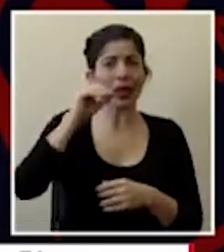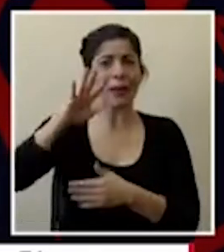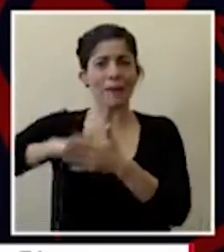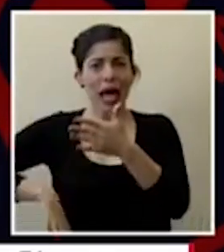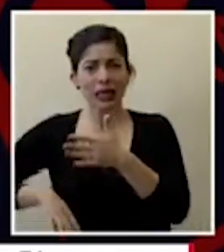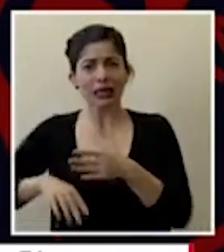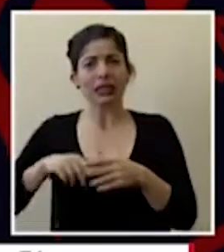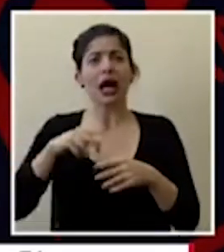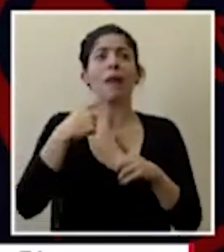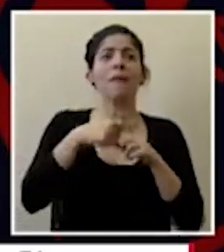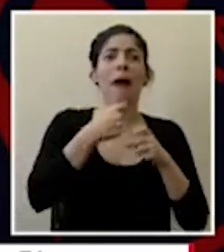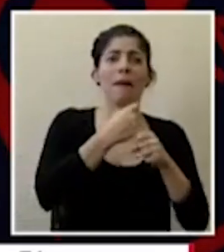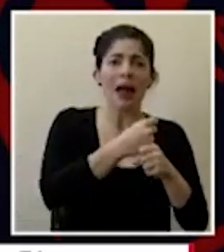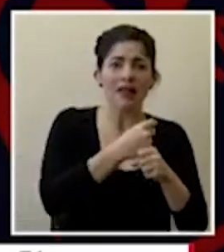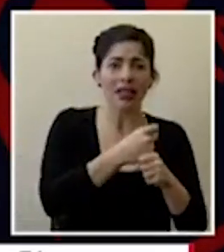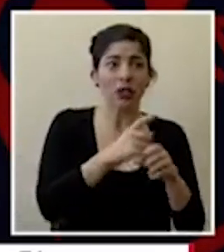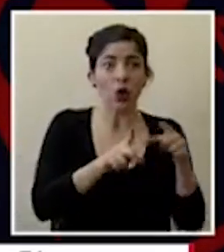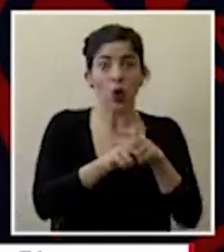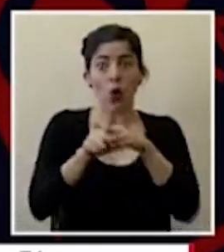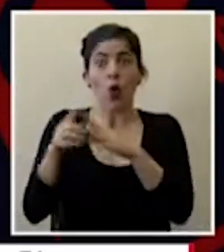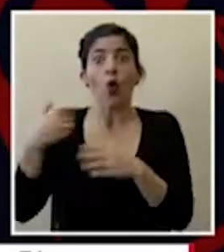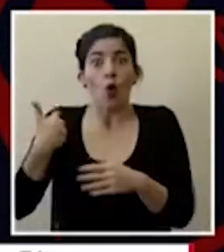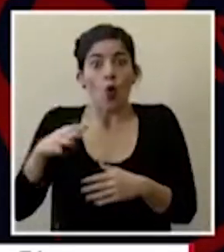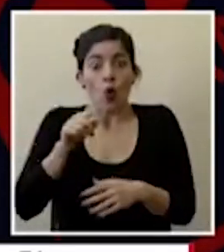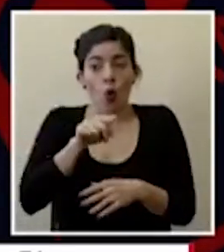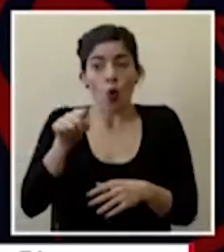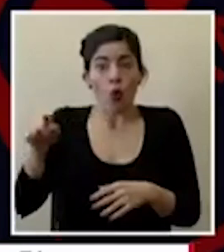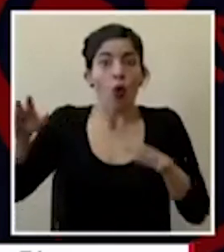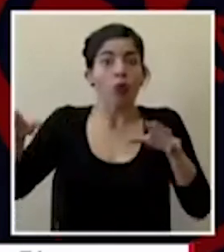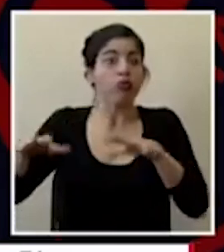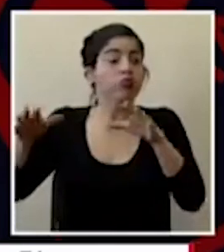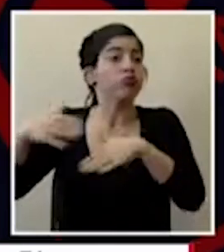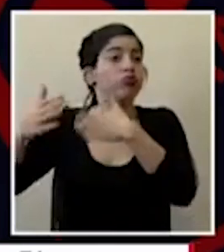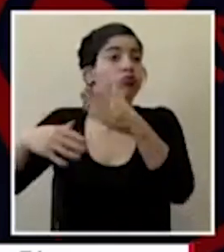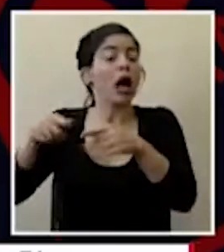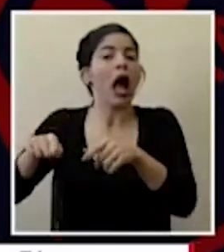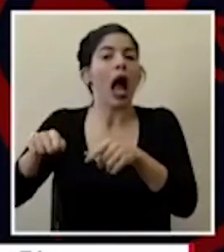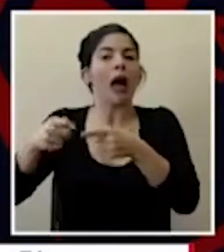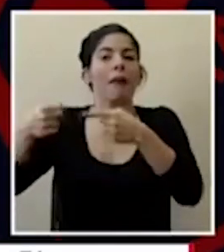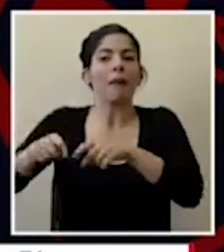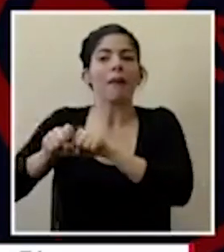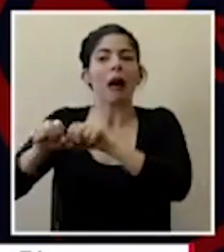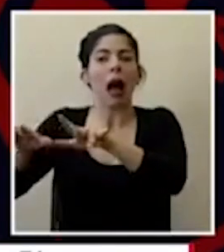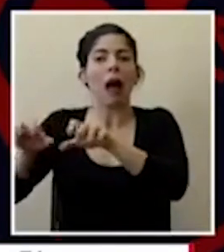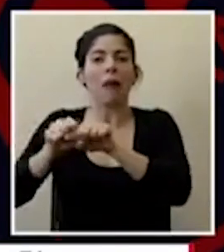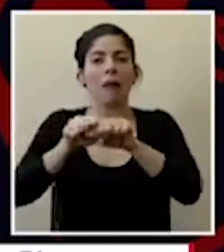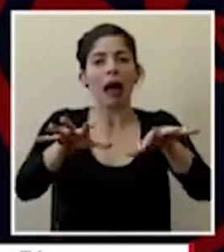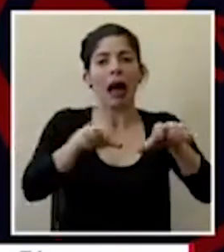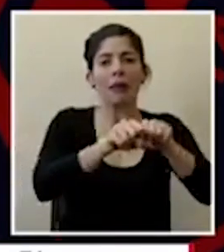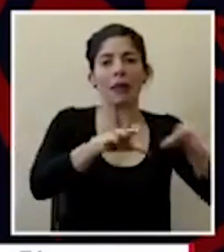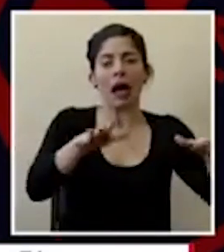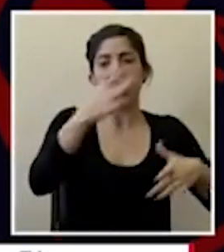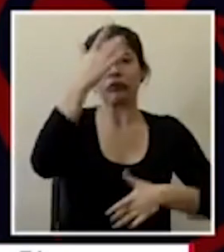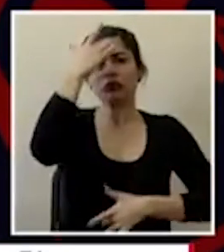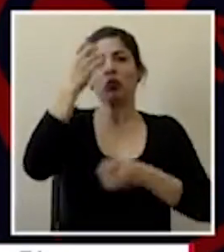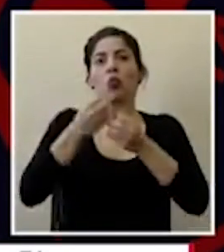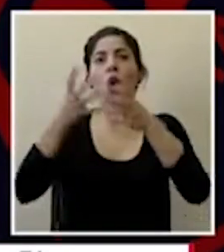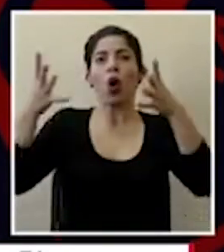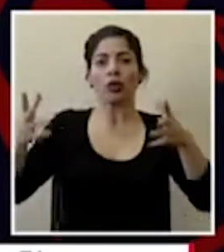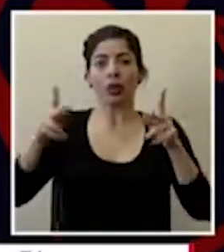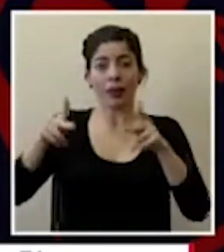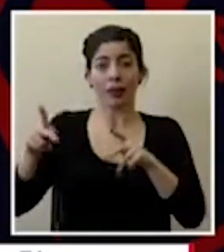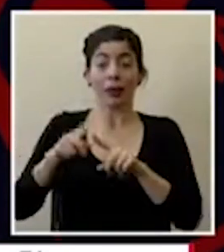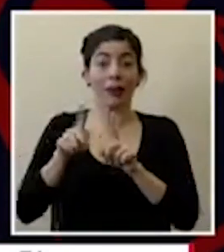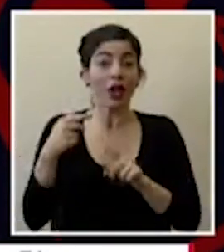todo esto estimuló y probablemente fomentó el ritmo de infección que se presentó en la población nosotros desde el día